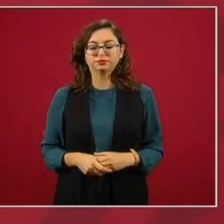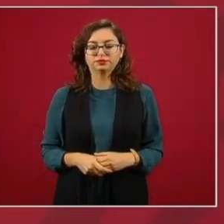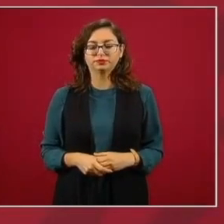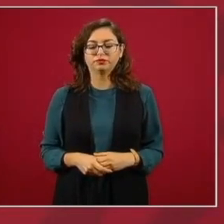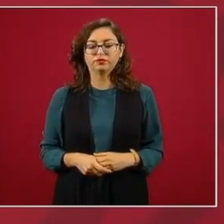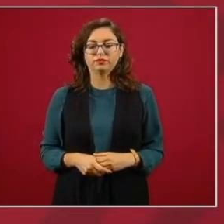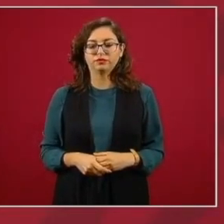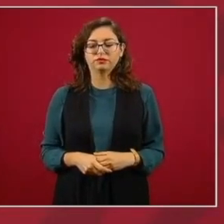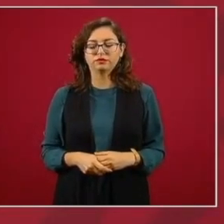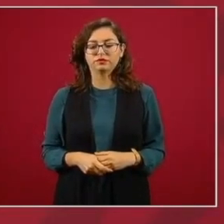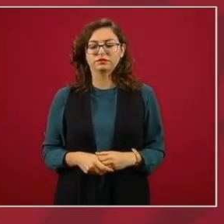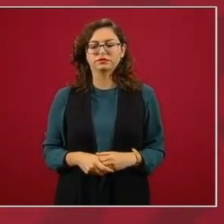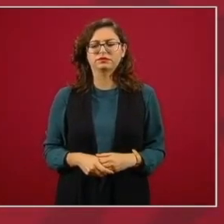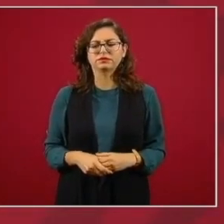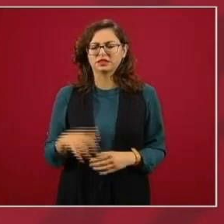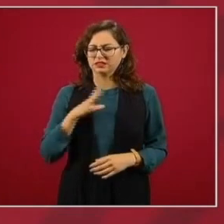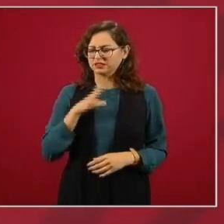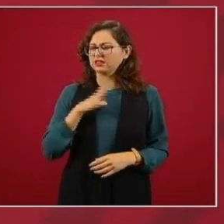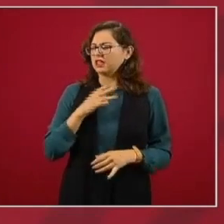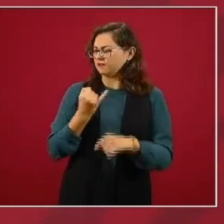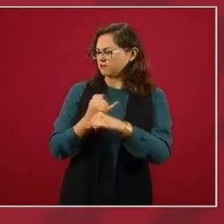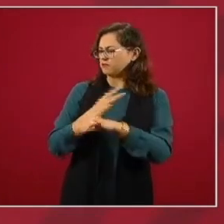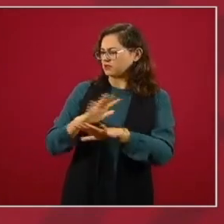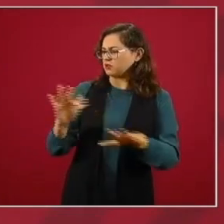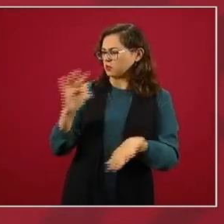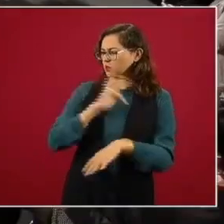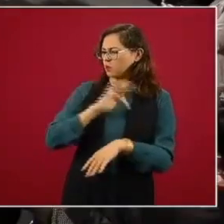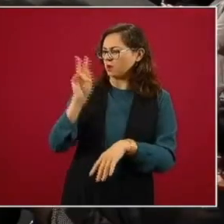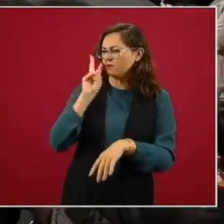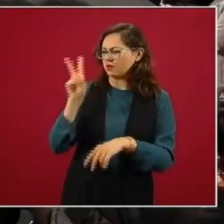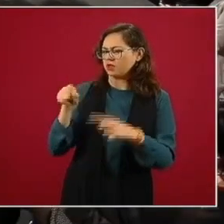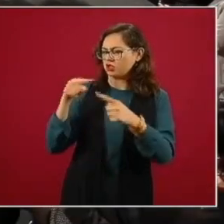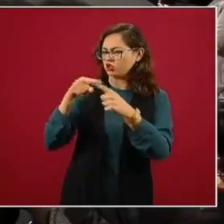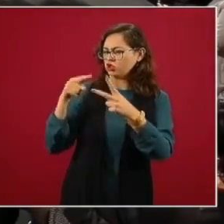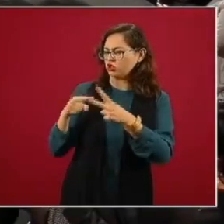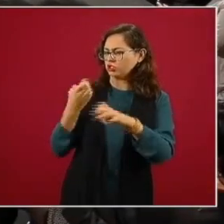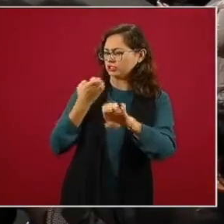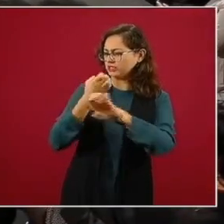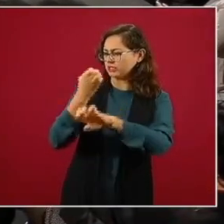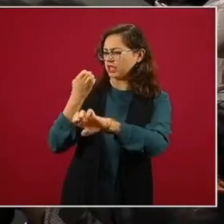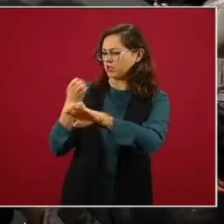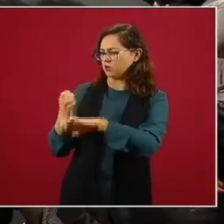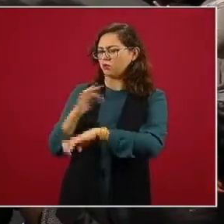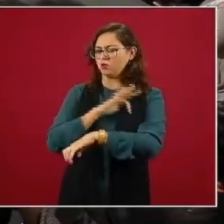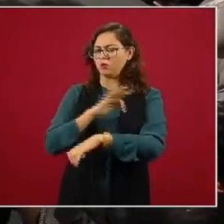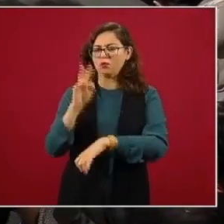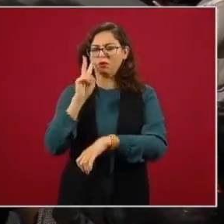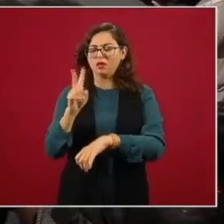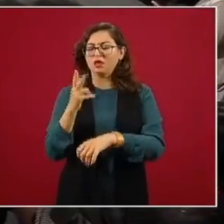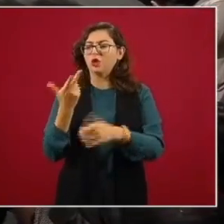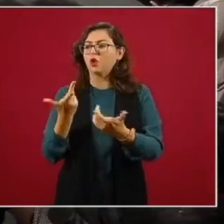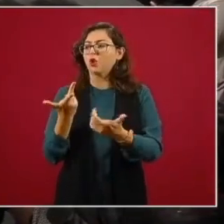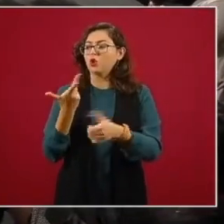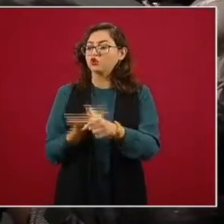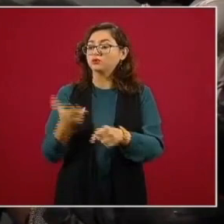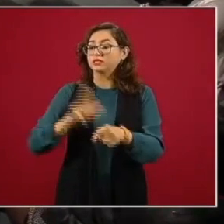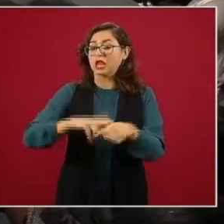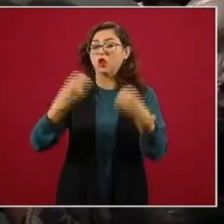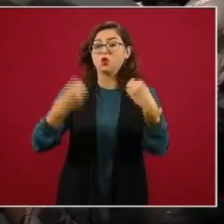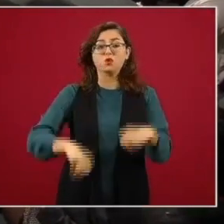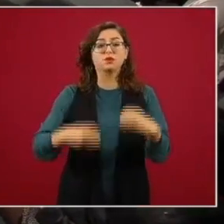pero también el otro dato que se puede ver en los dos casos es el de ocupación hospitalaria,